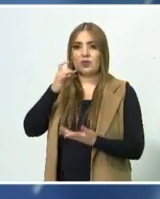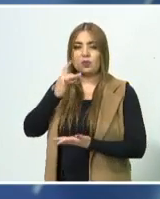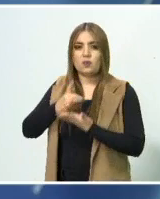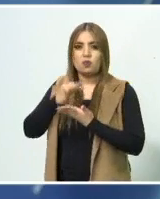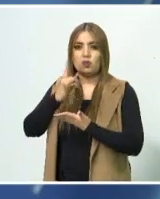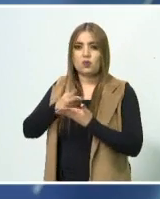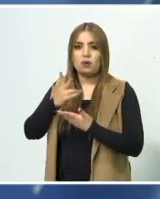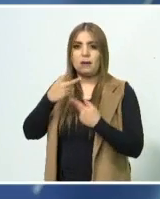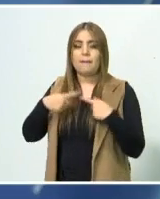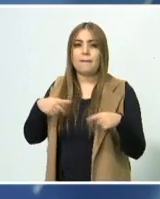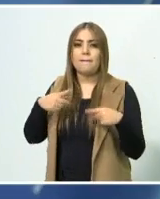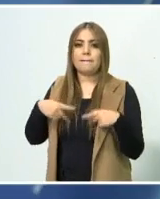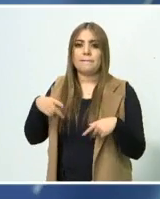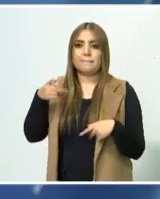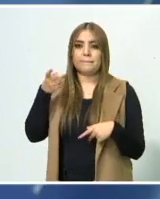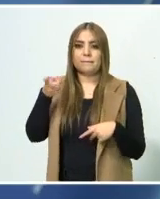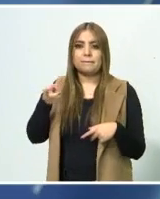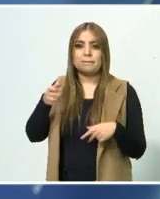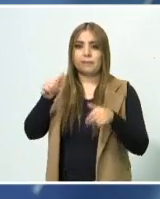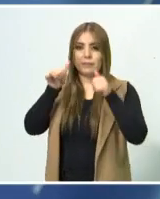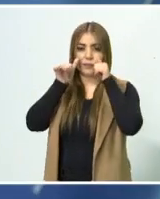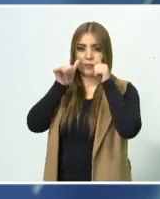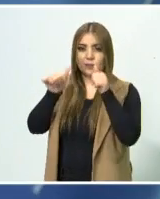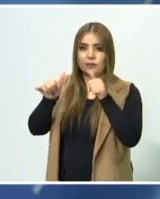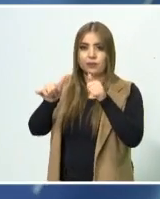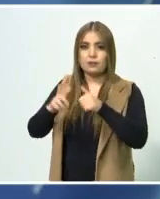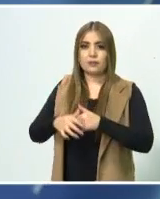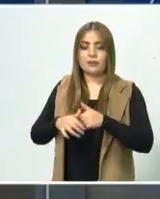llegaba a estar pendiente de mí.